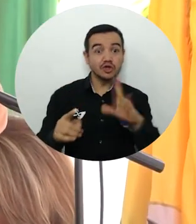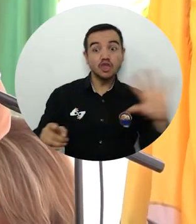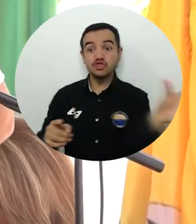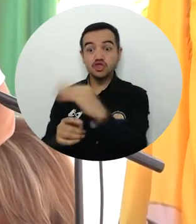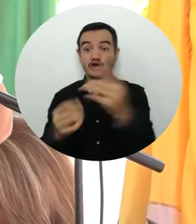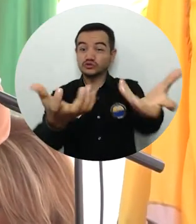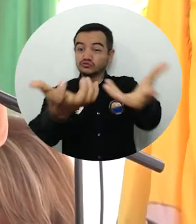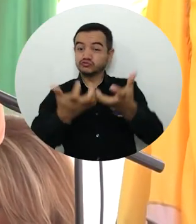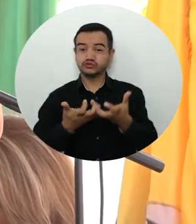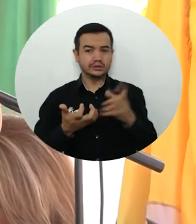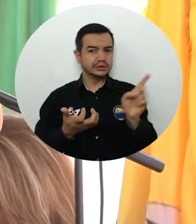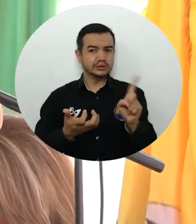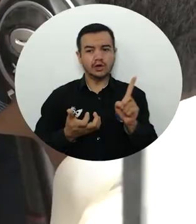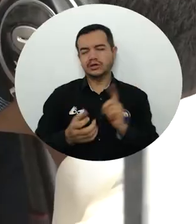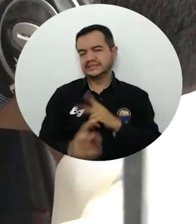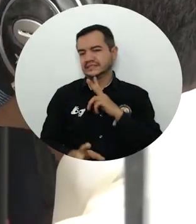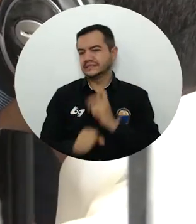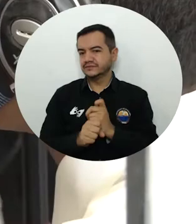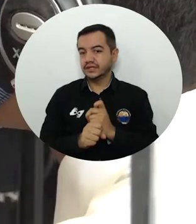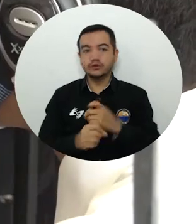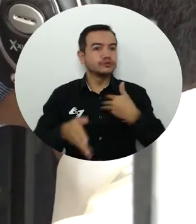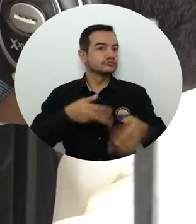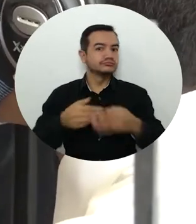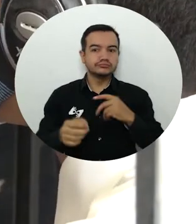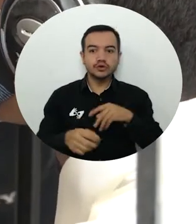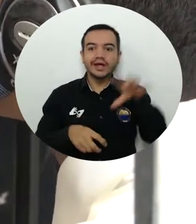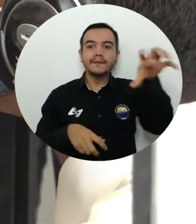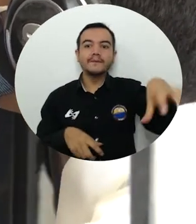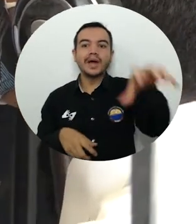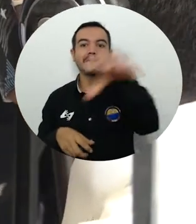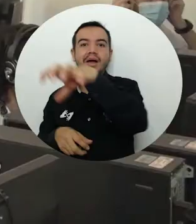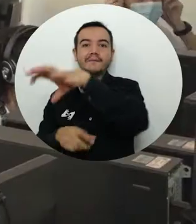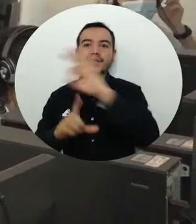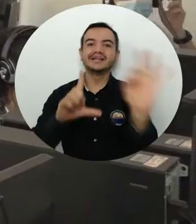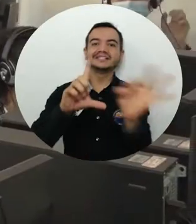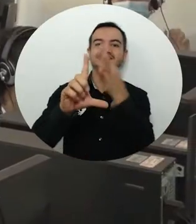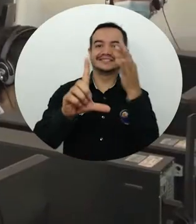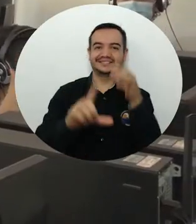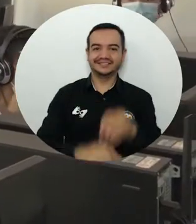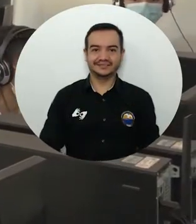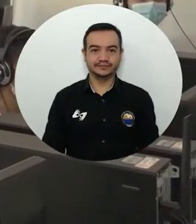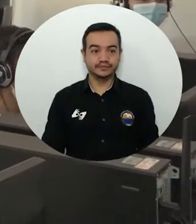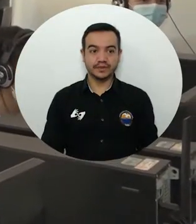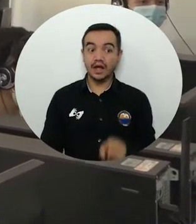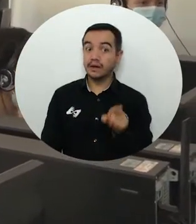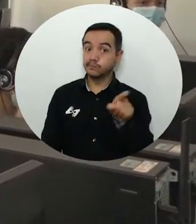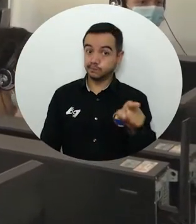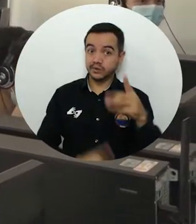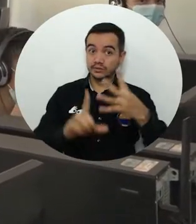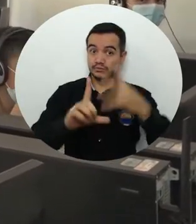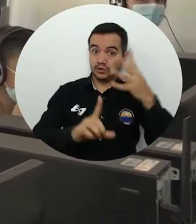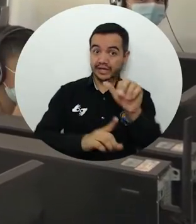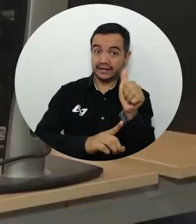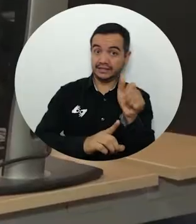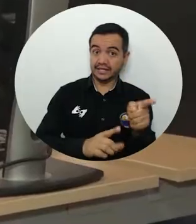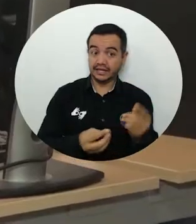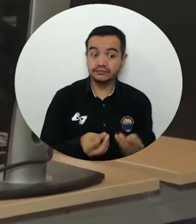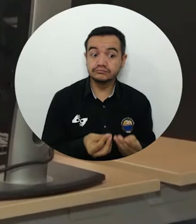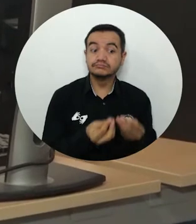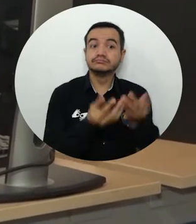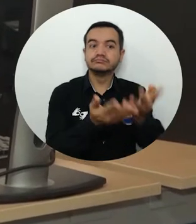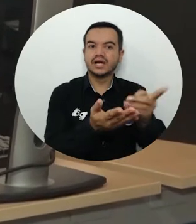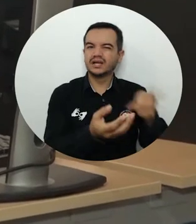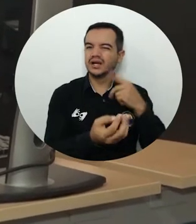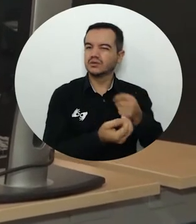pueden ir todos, también vamos a tener sedes digitales como la que vamos a tener en El Piñón. La nueva sede digital Bloque 10, al servicio de los